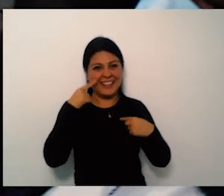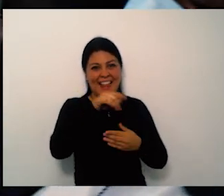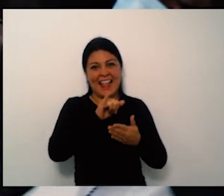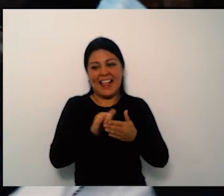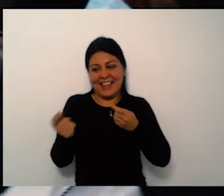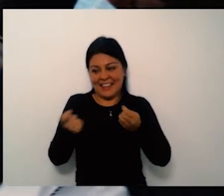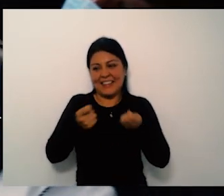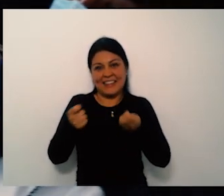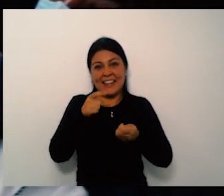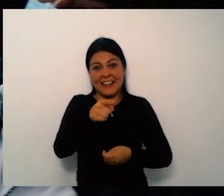como se dice una historia y